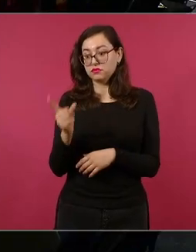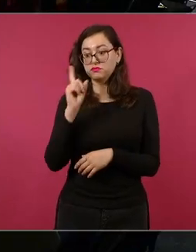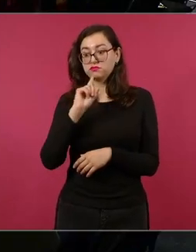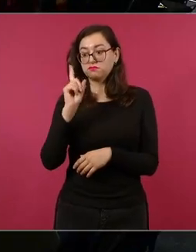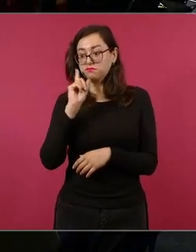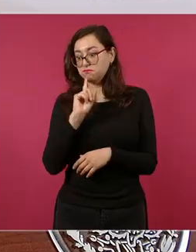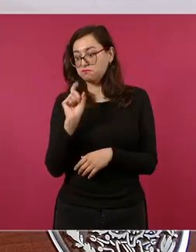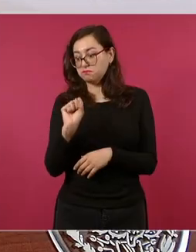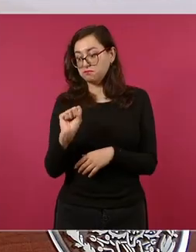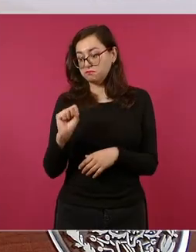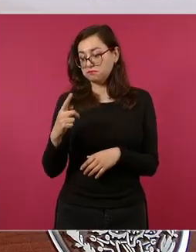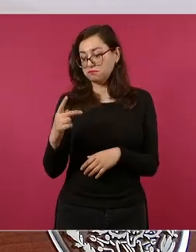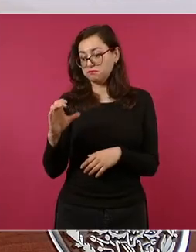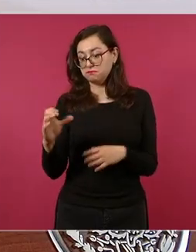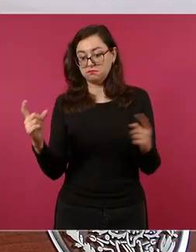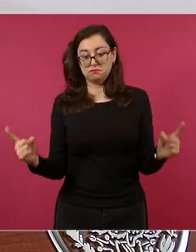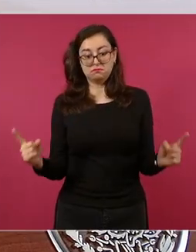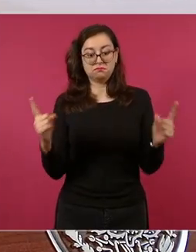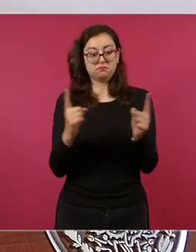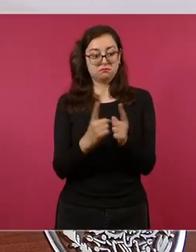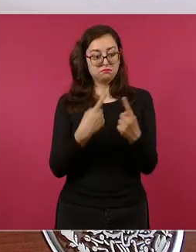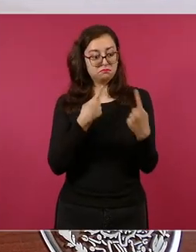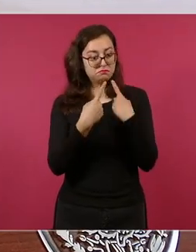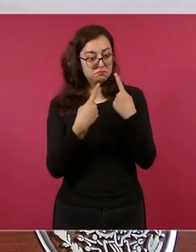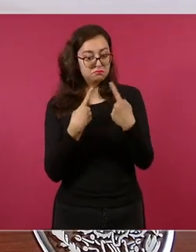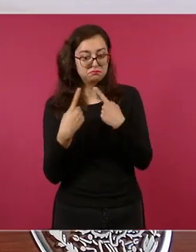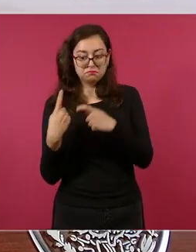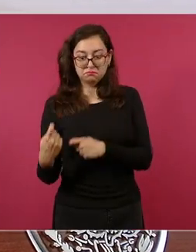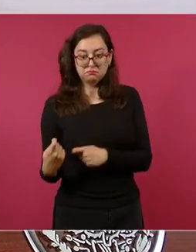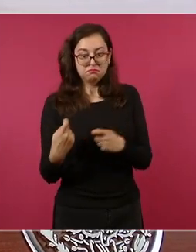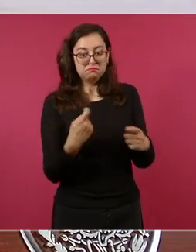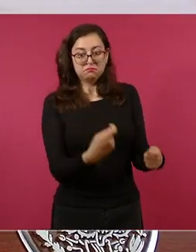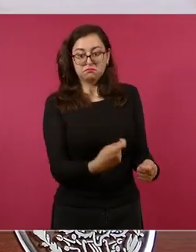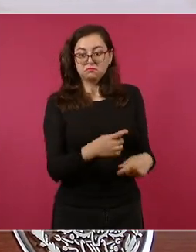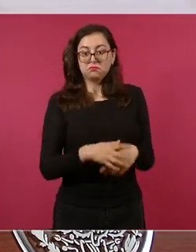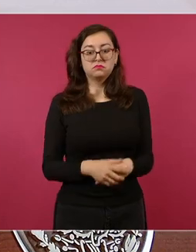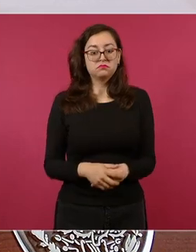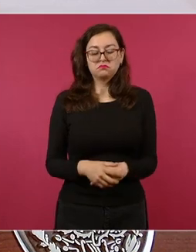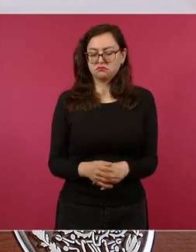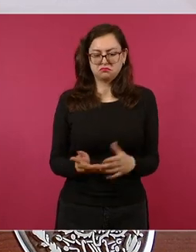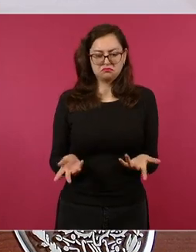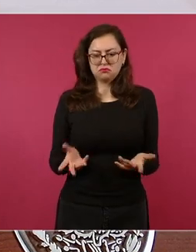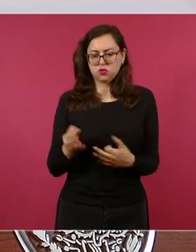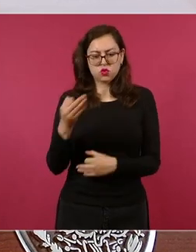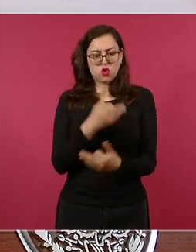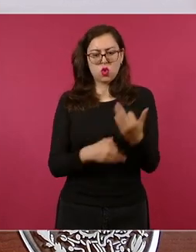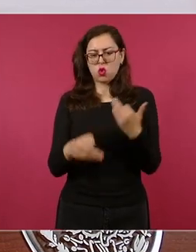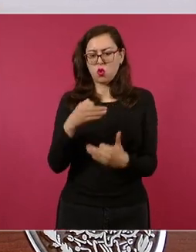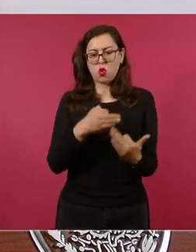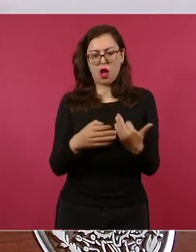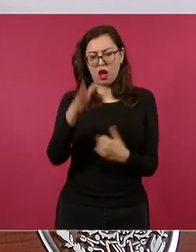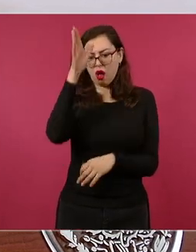se están poniendo de acuerdo en el caso del presupuesto también